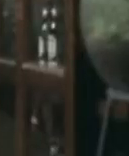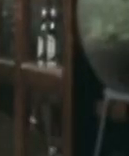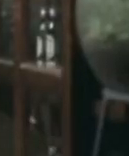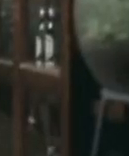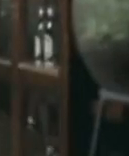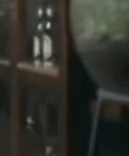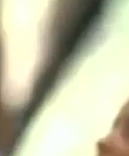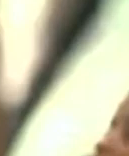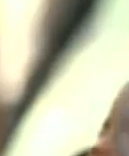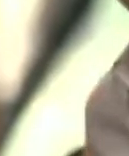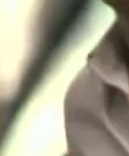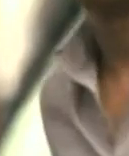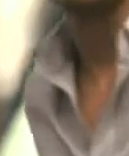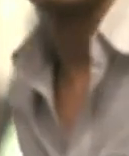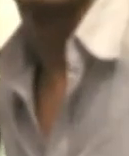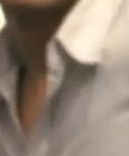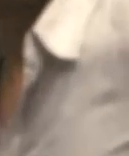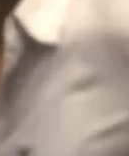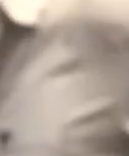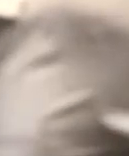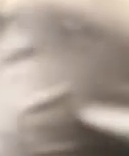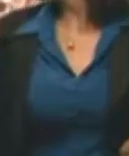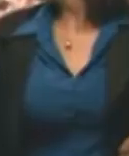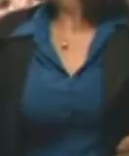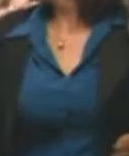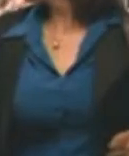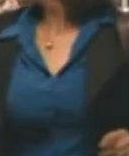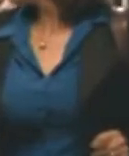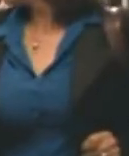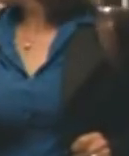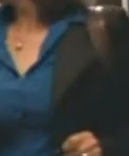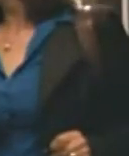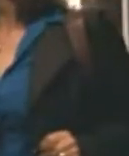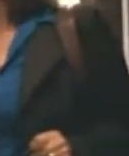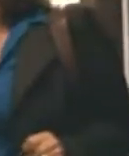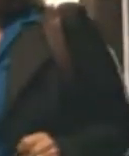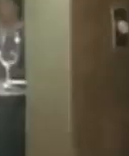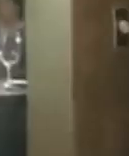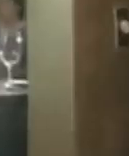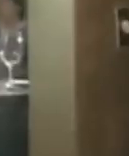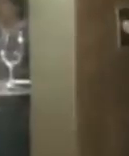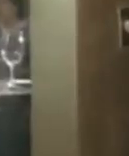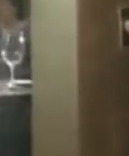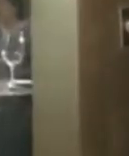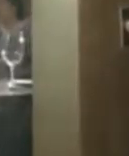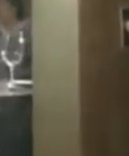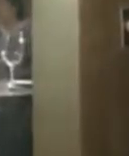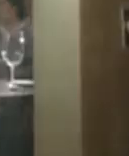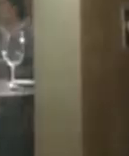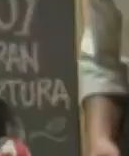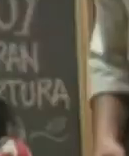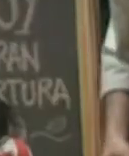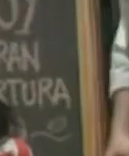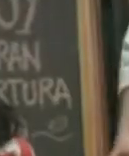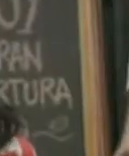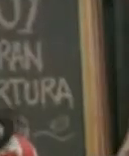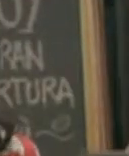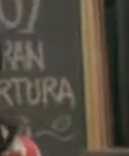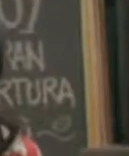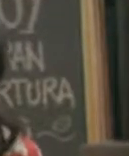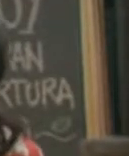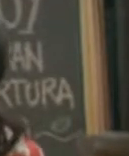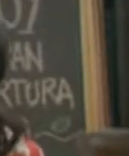De lo que sí estamos seguros es que cuando crees ocurren cosas grandiosas. Porque creer es la fuerza más